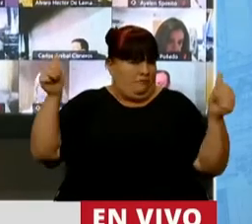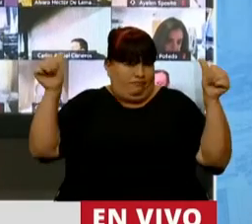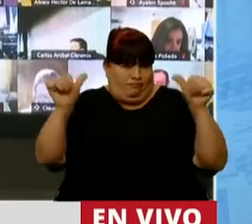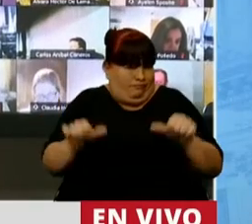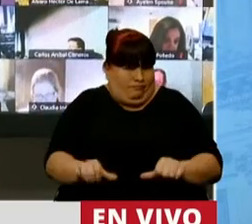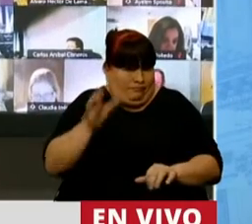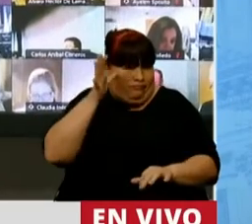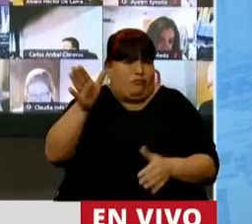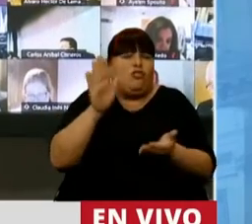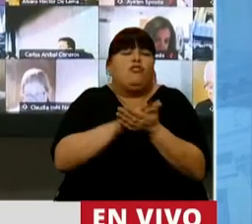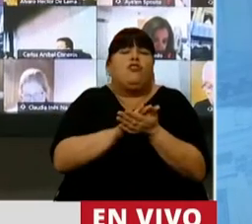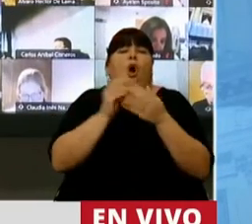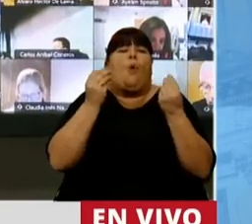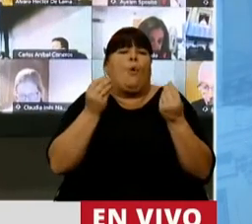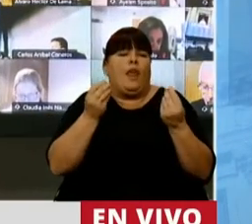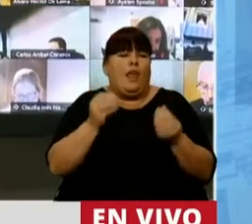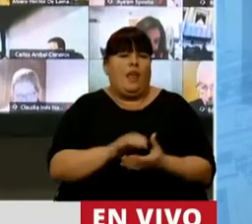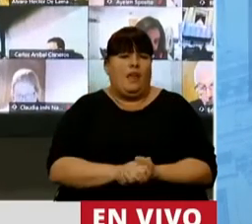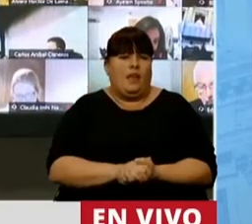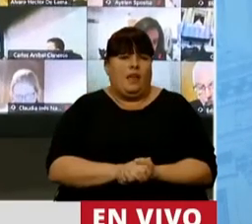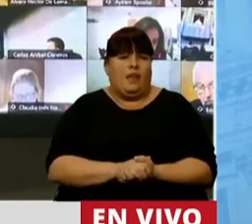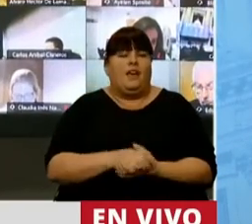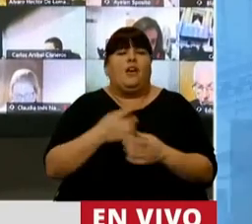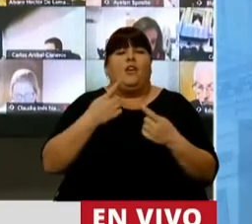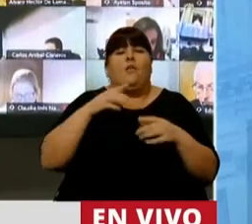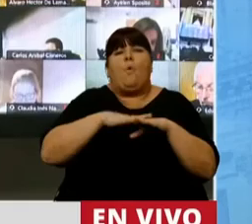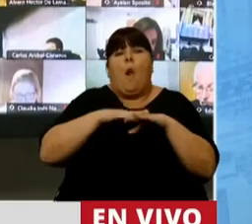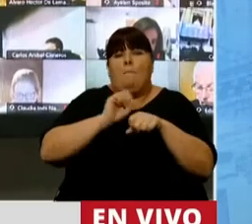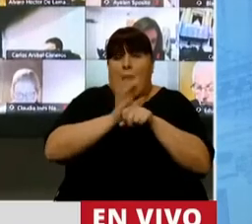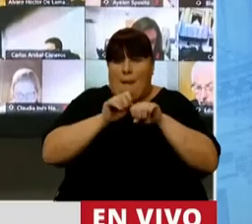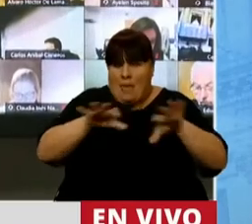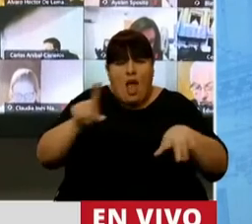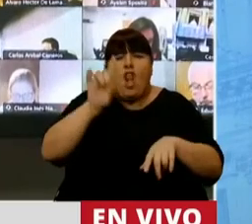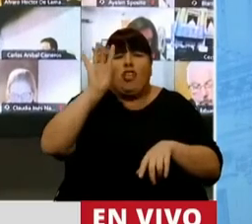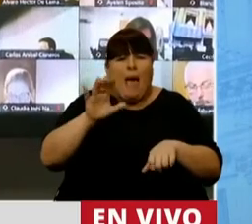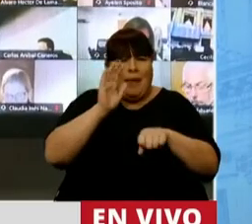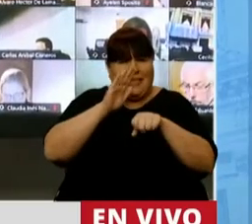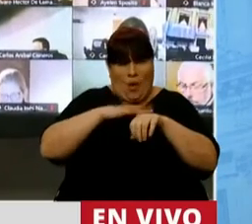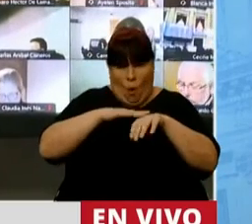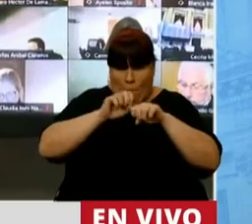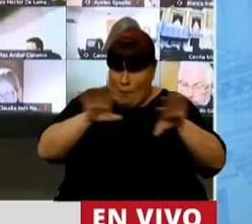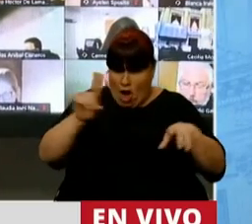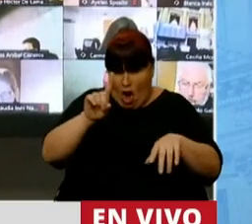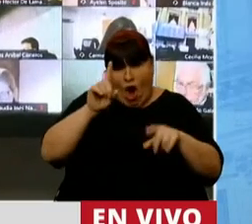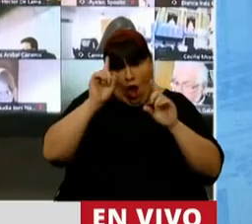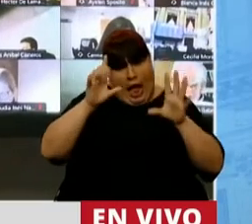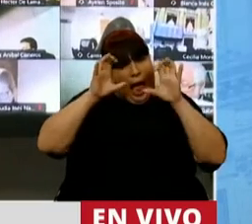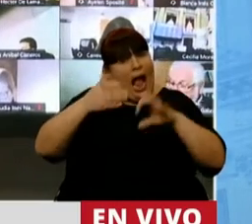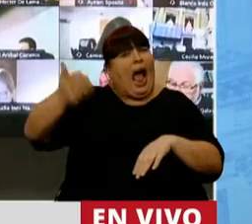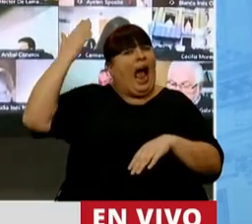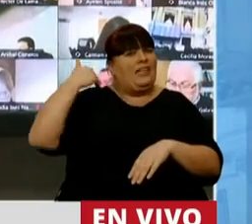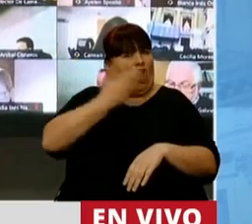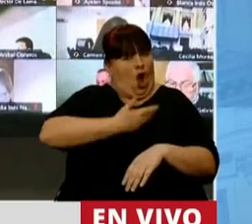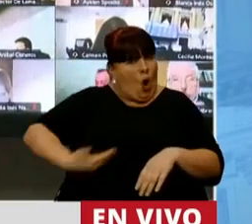caídas atroces en lo que tienen que ver por producto de la pandemia, pero no solo de la pandemia. No nos olvidemos de la gestión